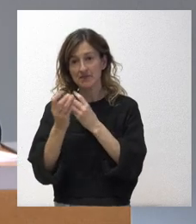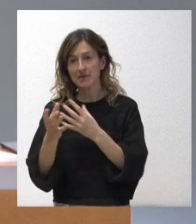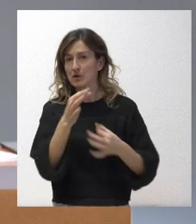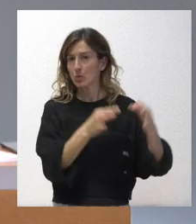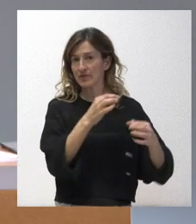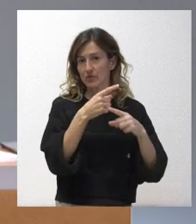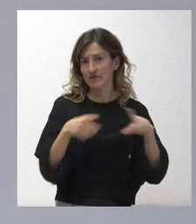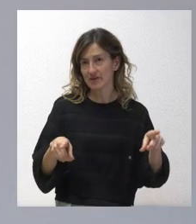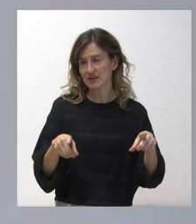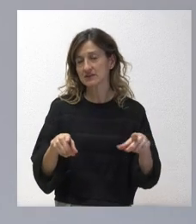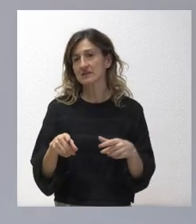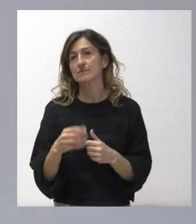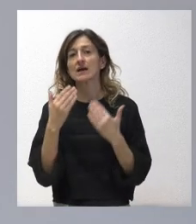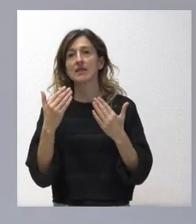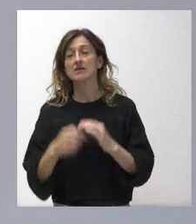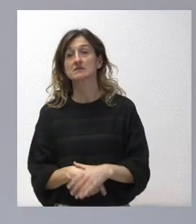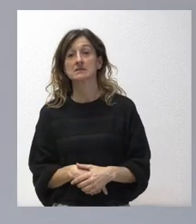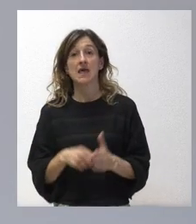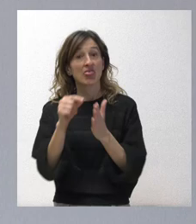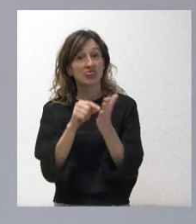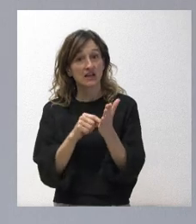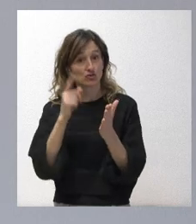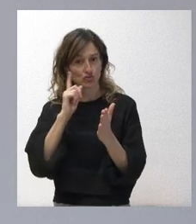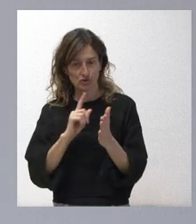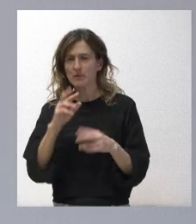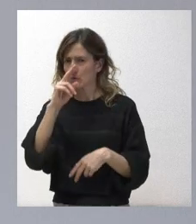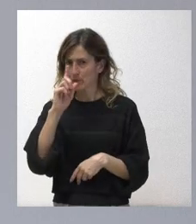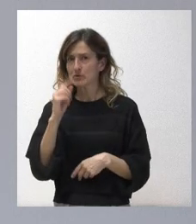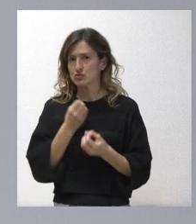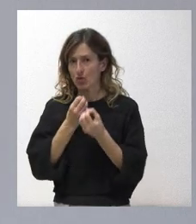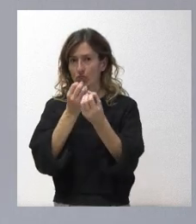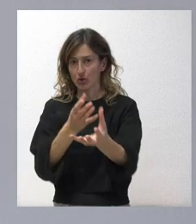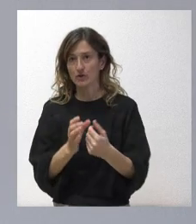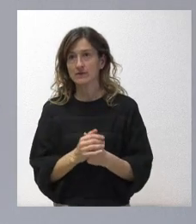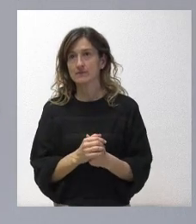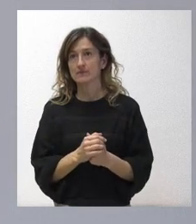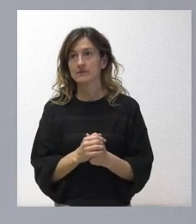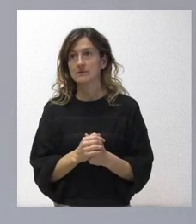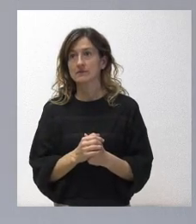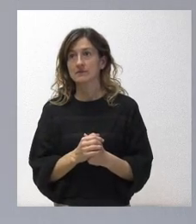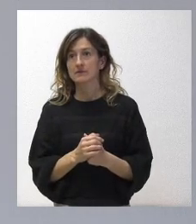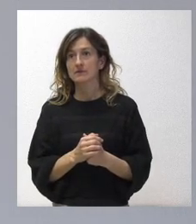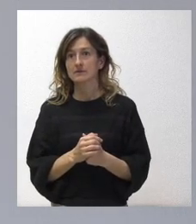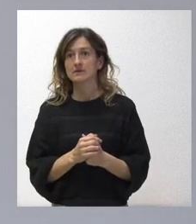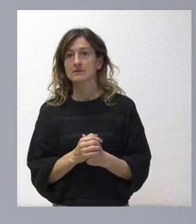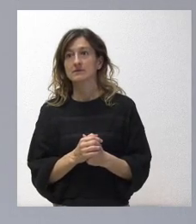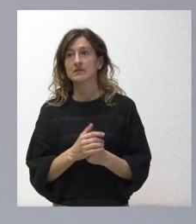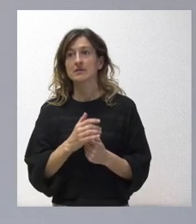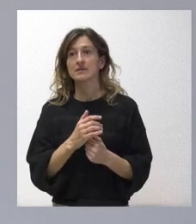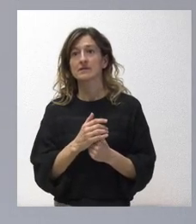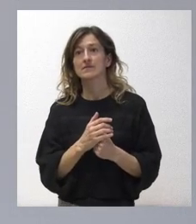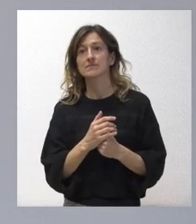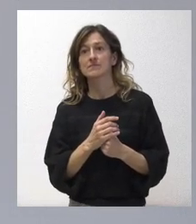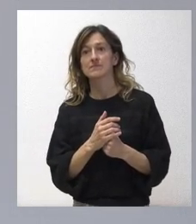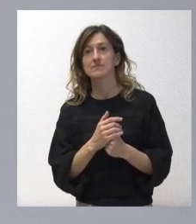Muchas gracias. Bueno, no tengo ese dato y no se preocupe que se lo proporcionamos. Yo quiero recordar que esta sentencia del